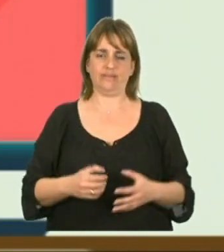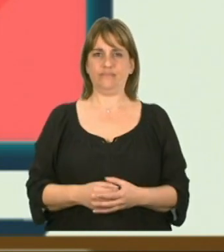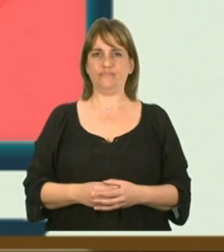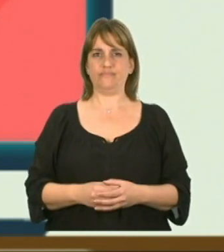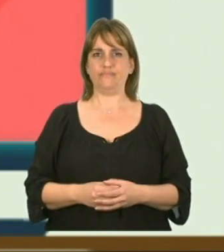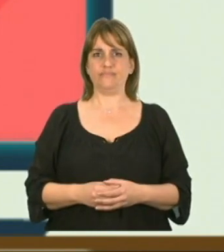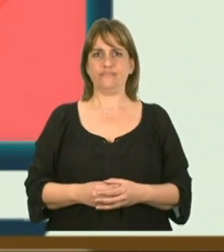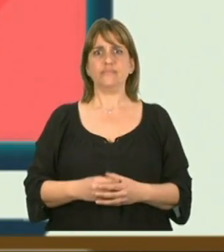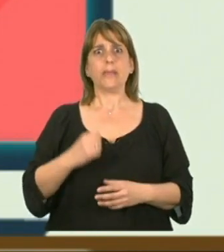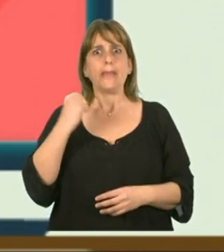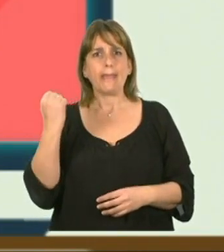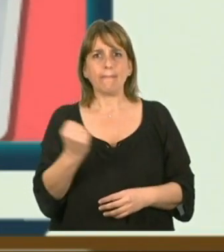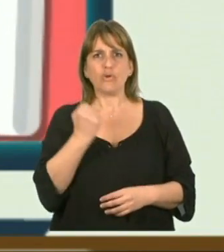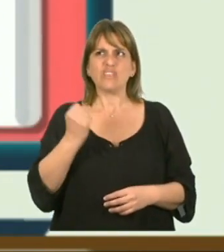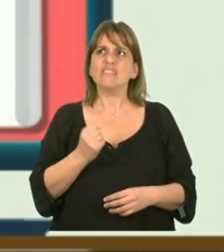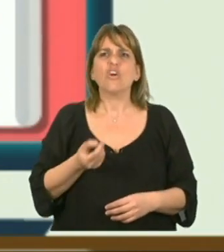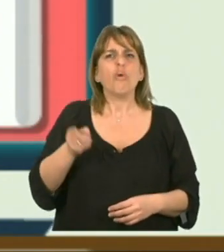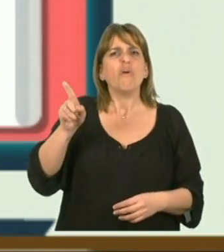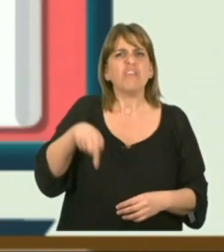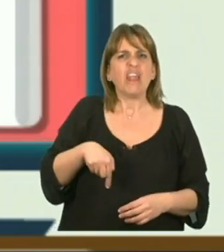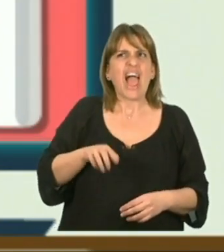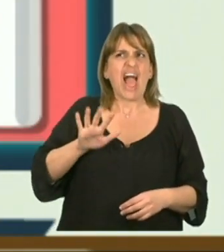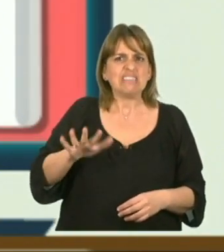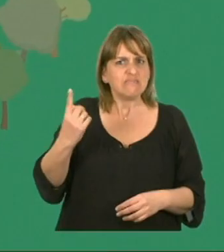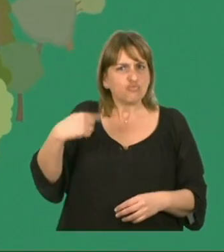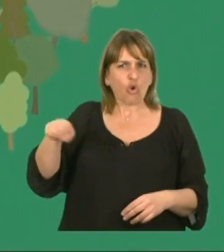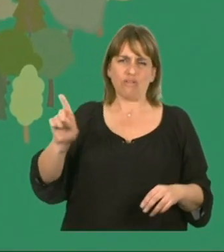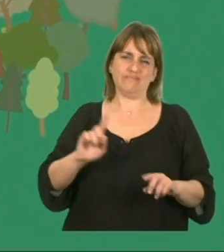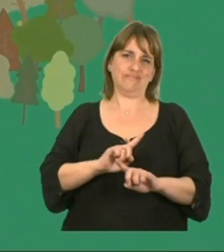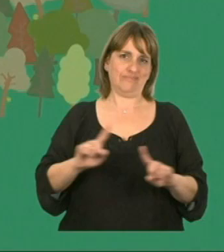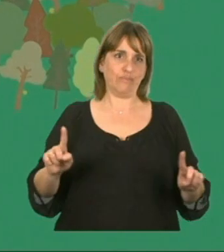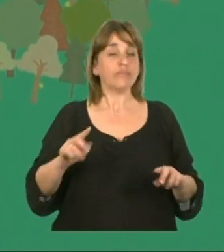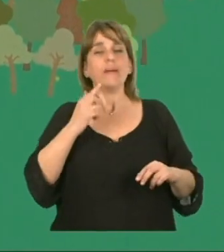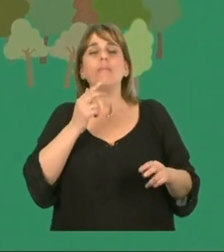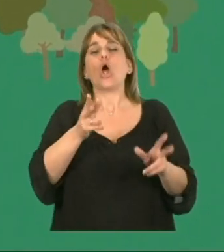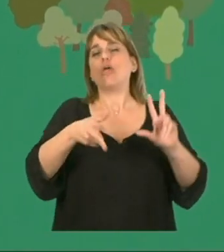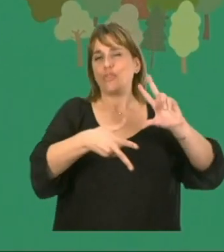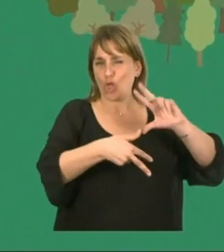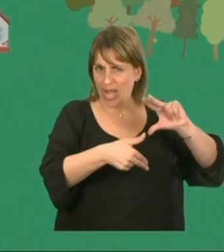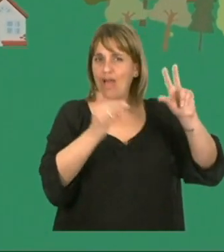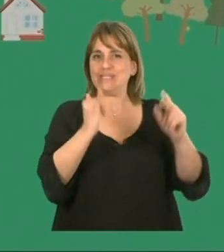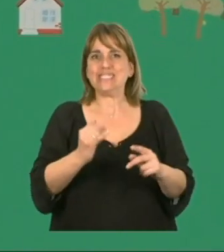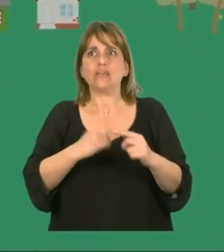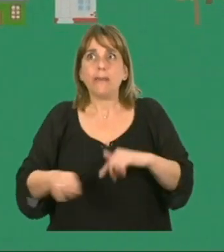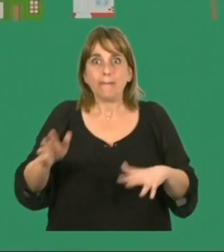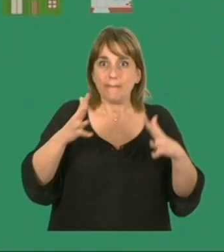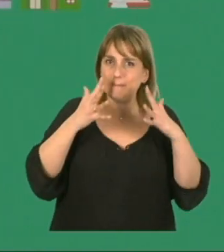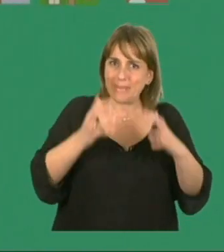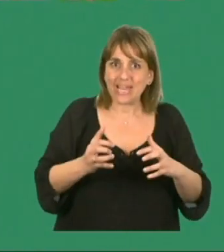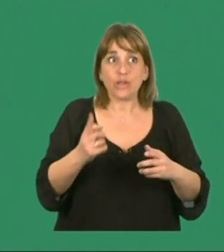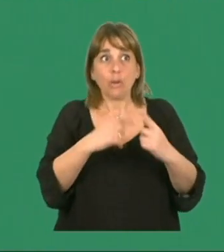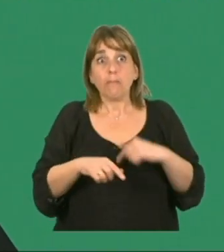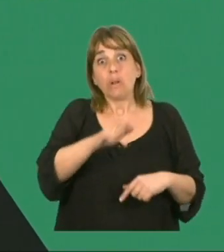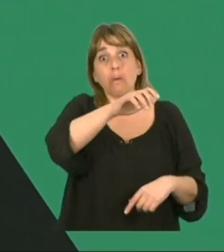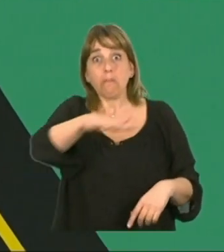Es importante comprender que los desastres no son naturales. Por ejemplo, un tornado, peligrosidad de origen natural, si pasa por el